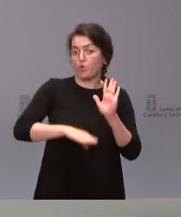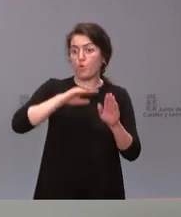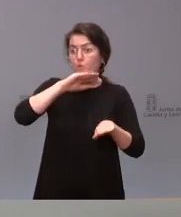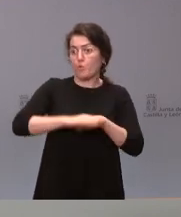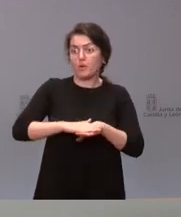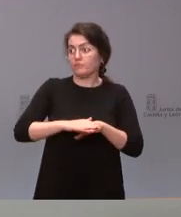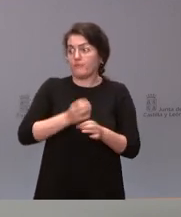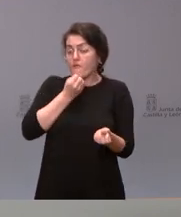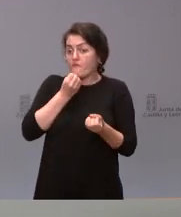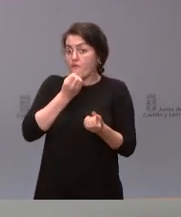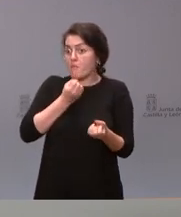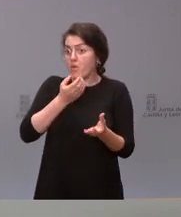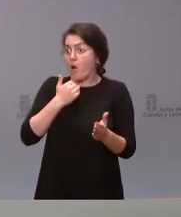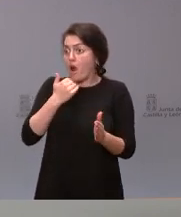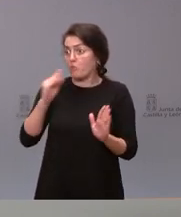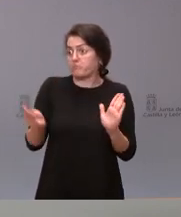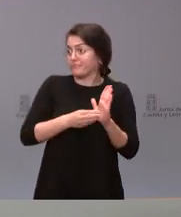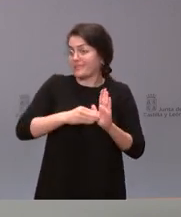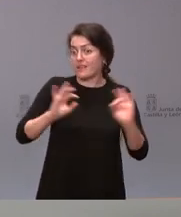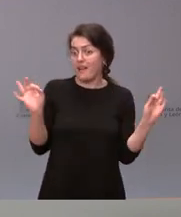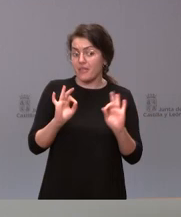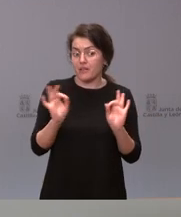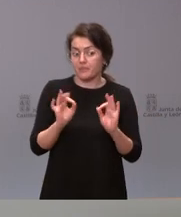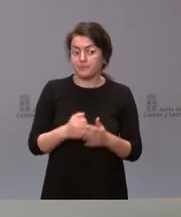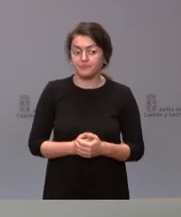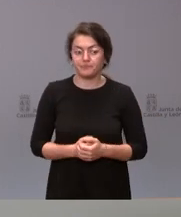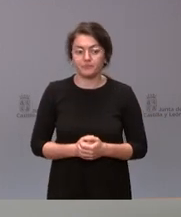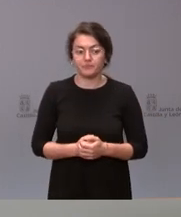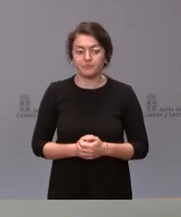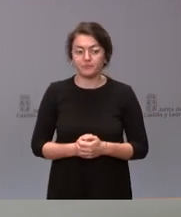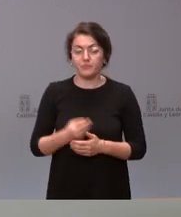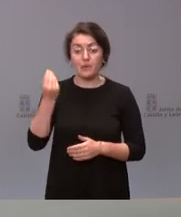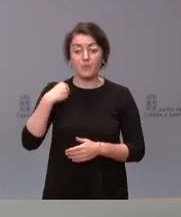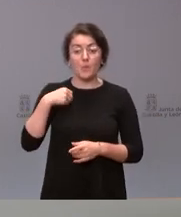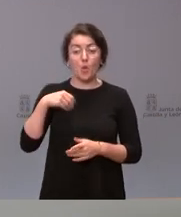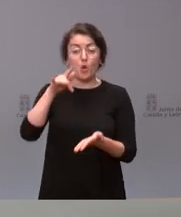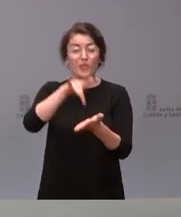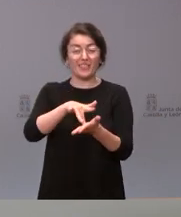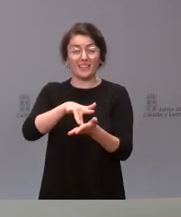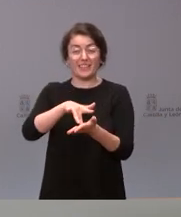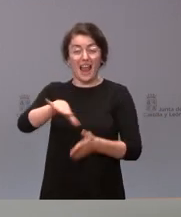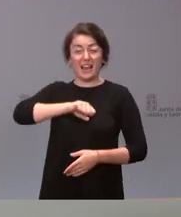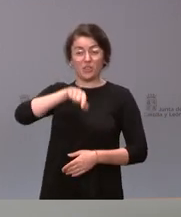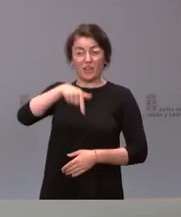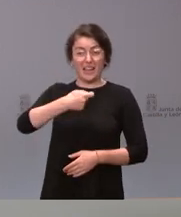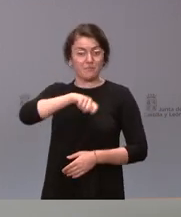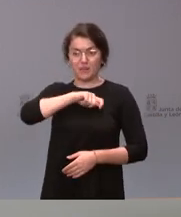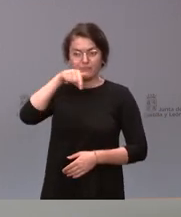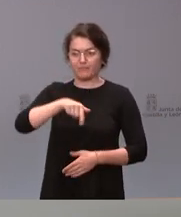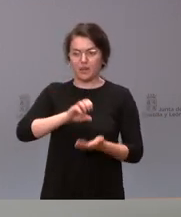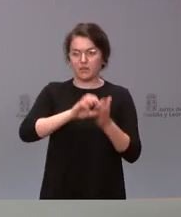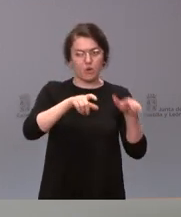momento añadida a la que usted conoce. Ninguno de los casos que se han detectado en España son hoy, en este momento, de Castilla y León.